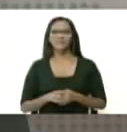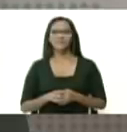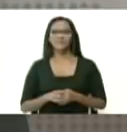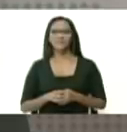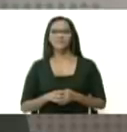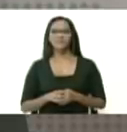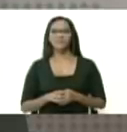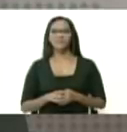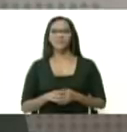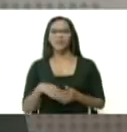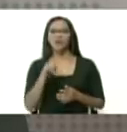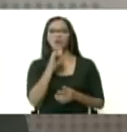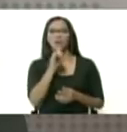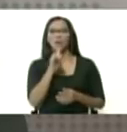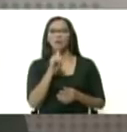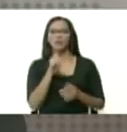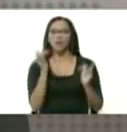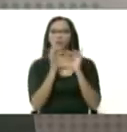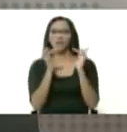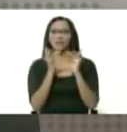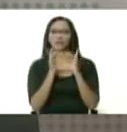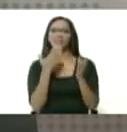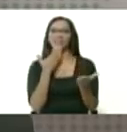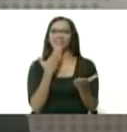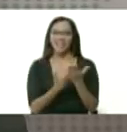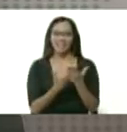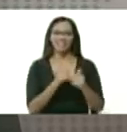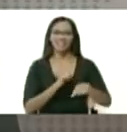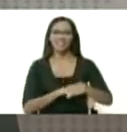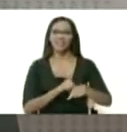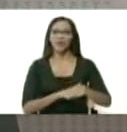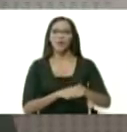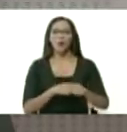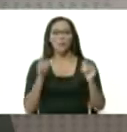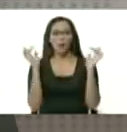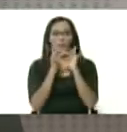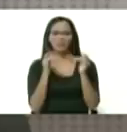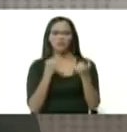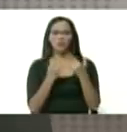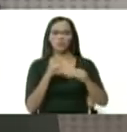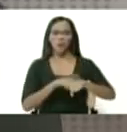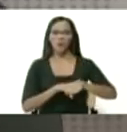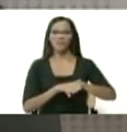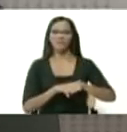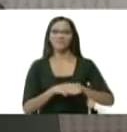¿Nos están informando que tenemos un pase? Gracias por decírmelo a tiempo. ¿Vamos con un pase de última hora?